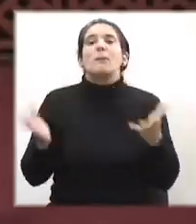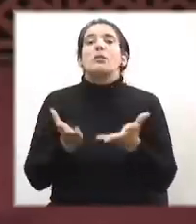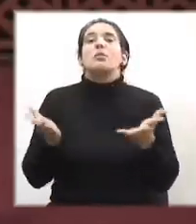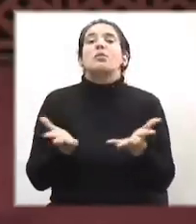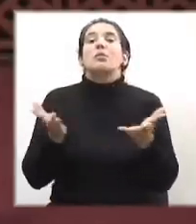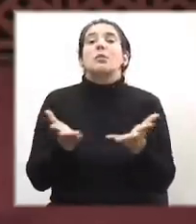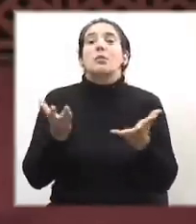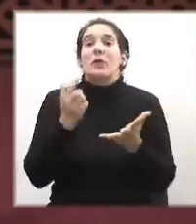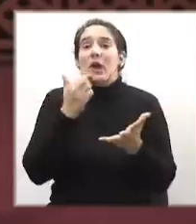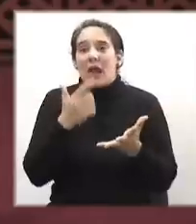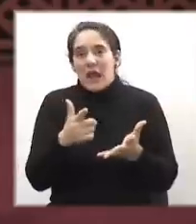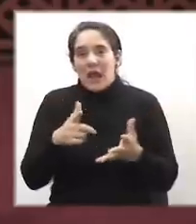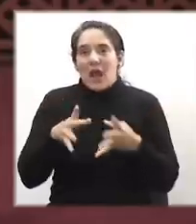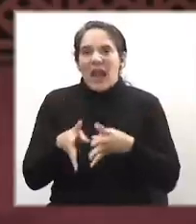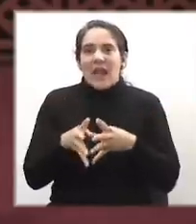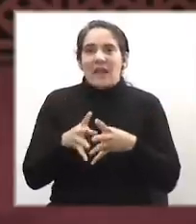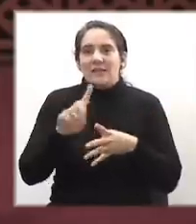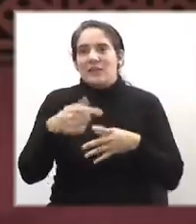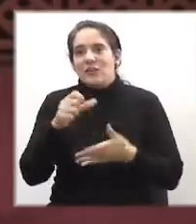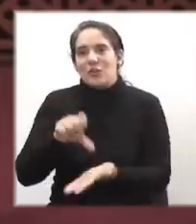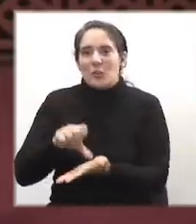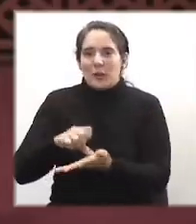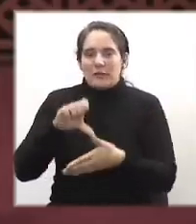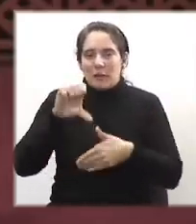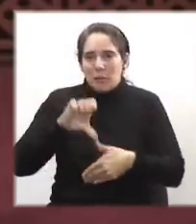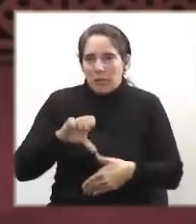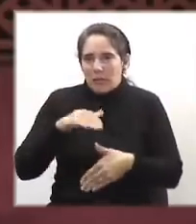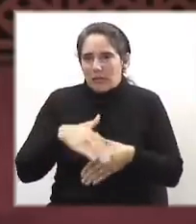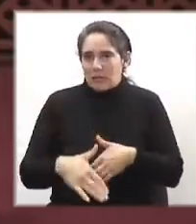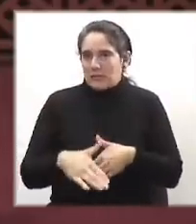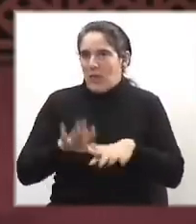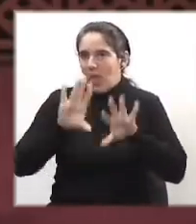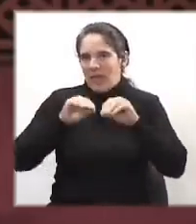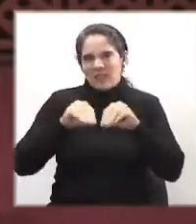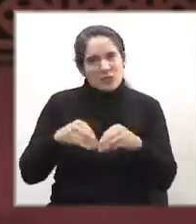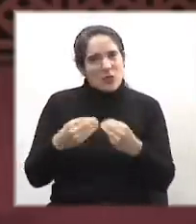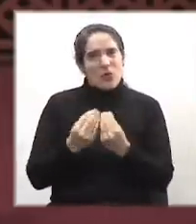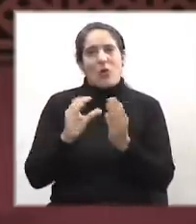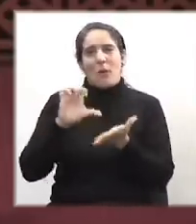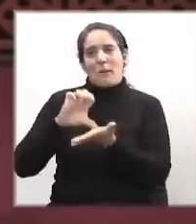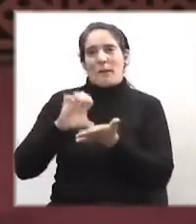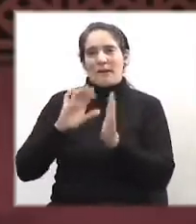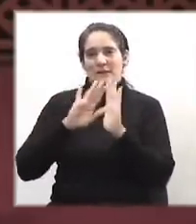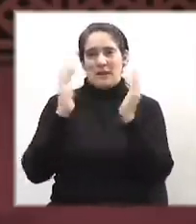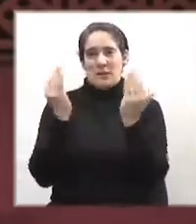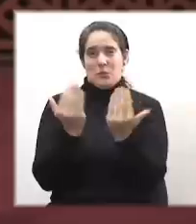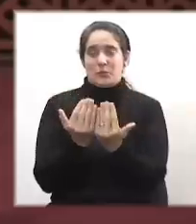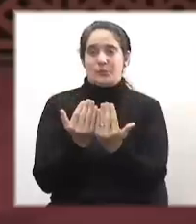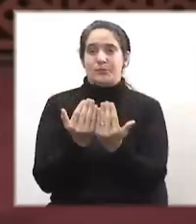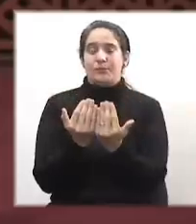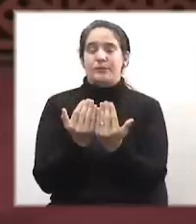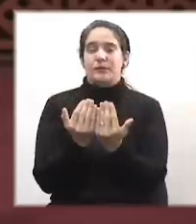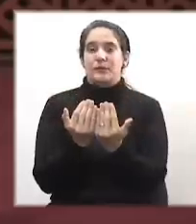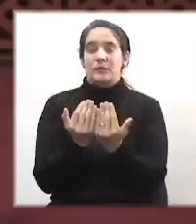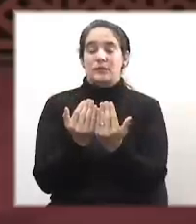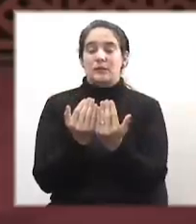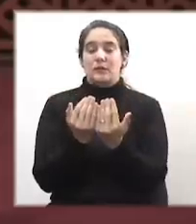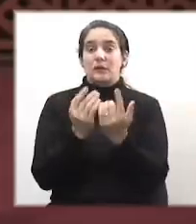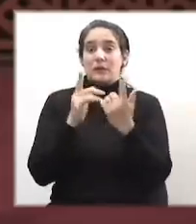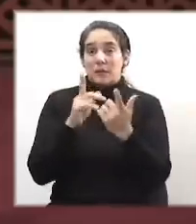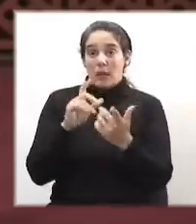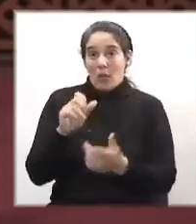conflictos de menor intensidad a lo largo y ancho del planeta. Al influjo de la